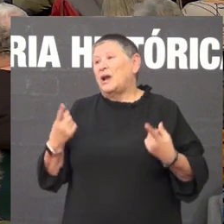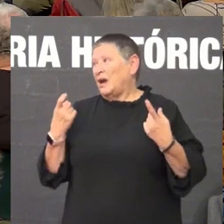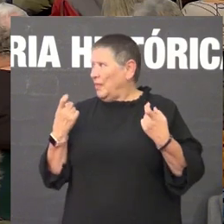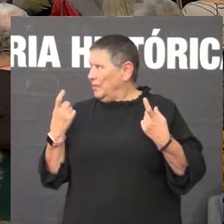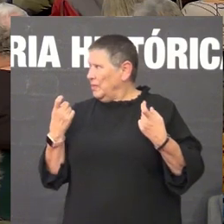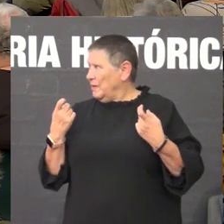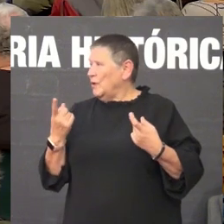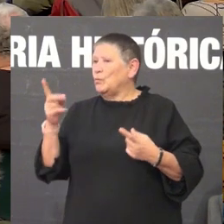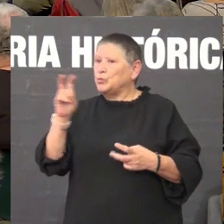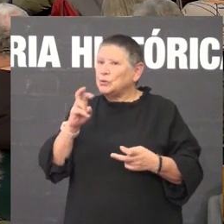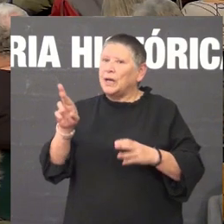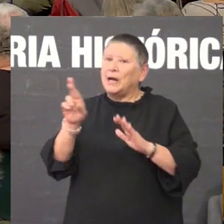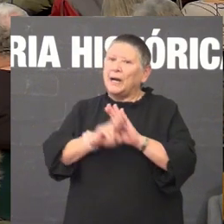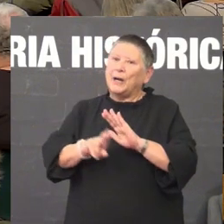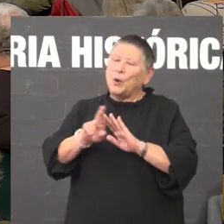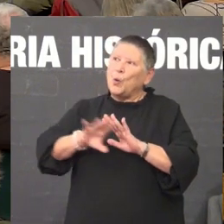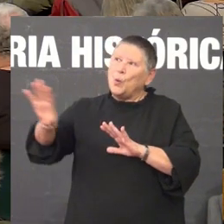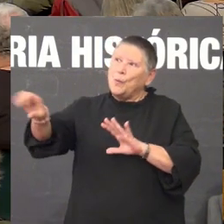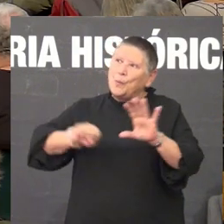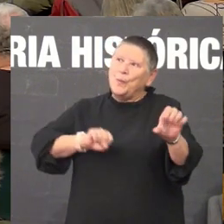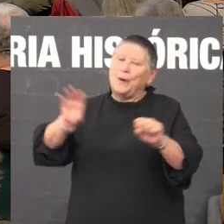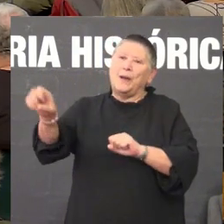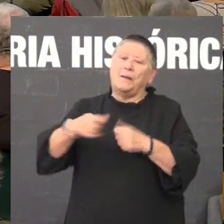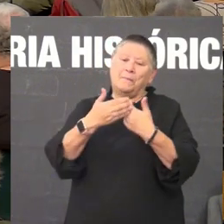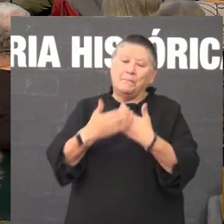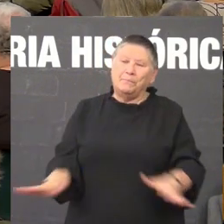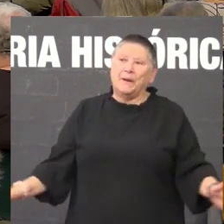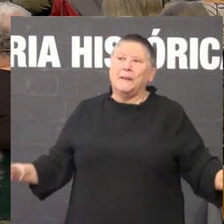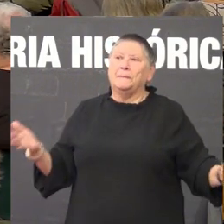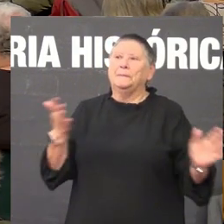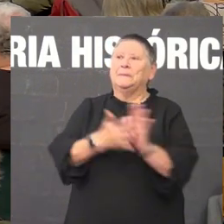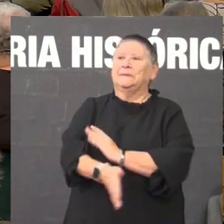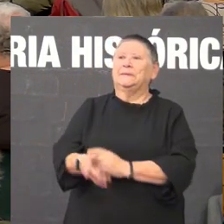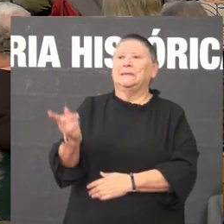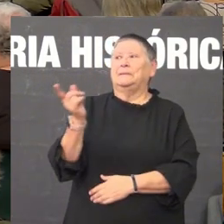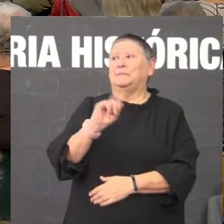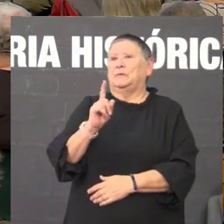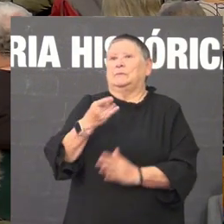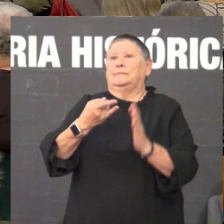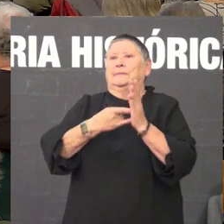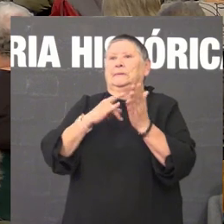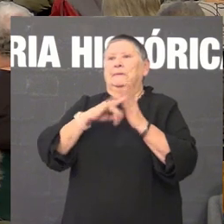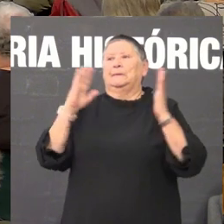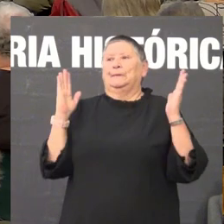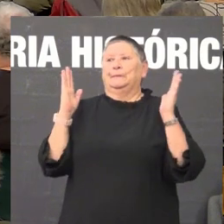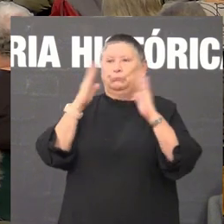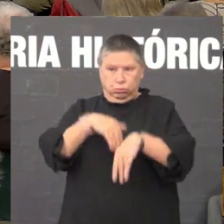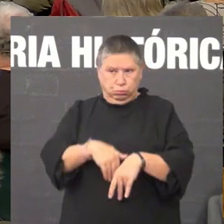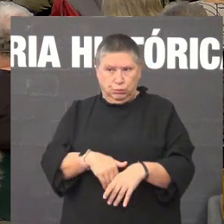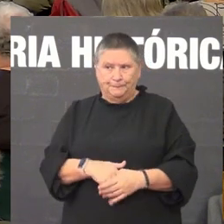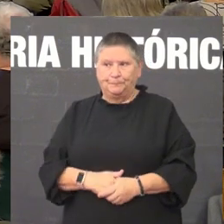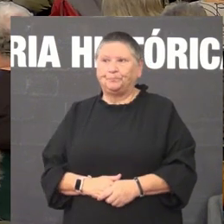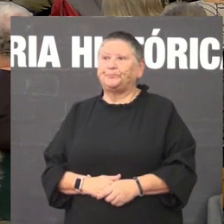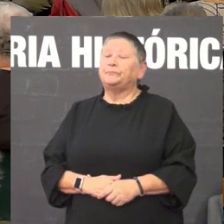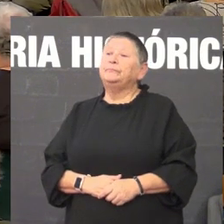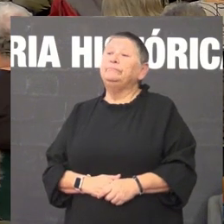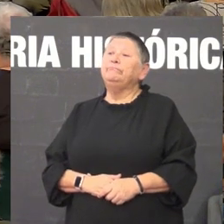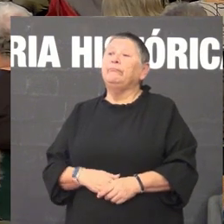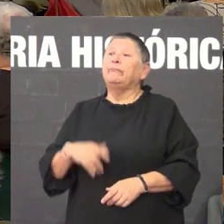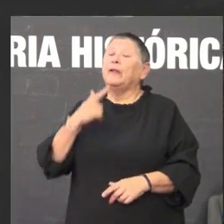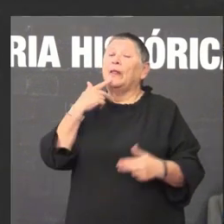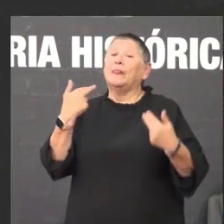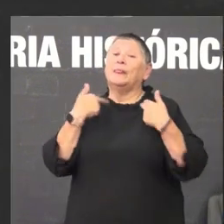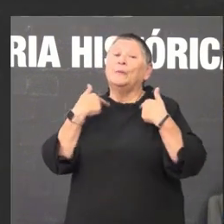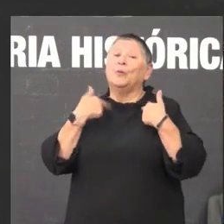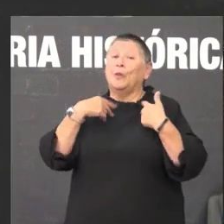necesitamos recuperalo antes de que iso se perda de forma irremediável mas tamén por exemplo na Deputación